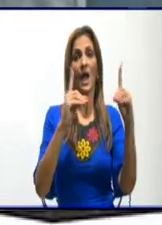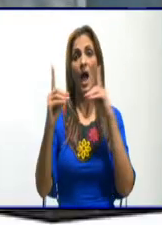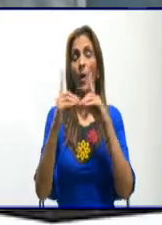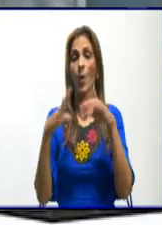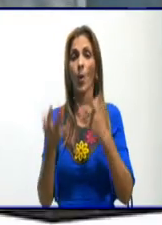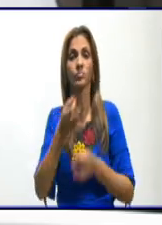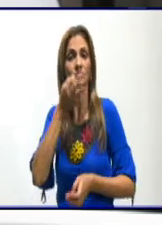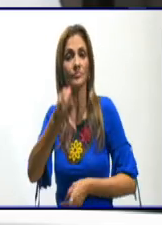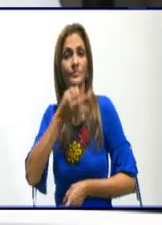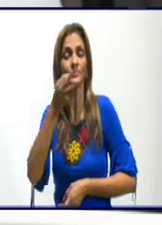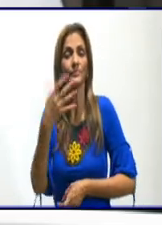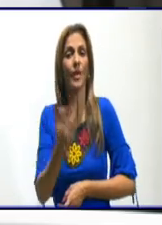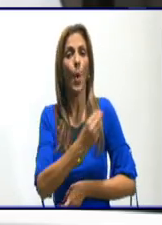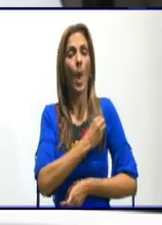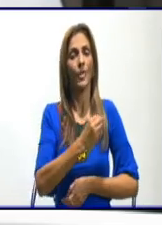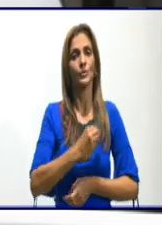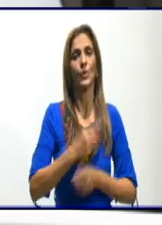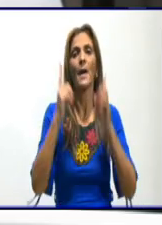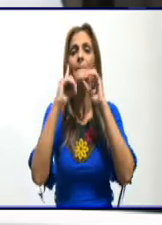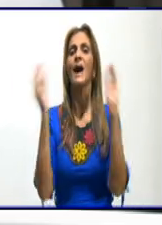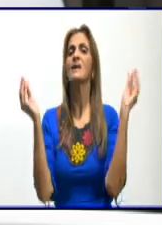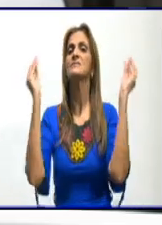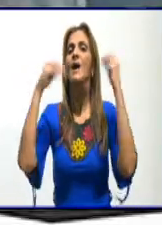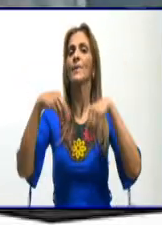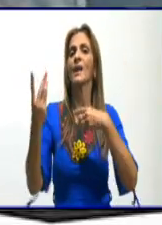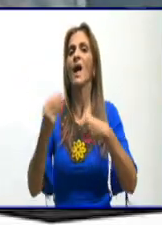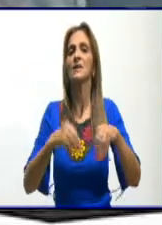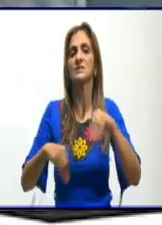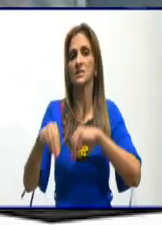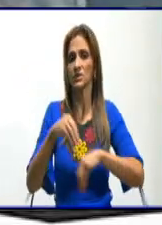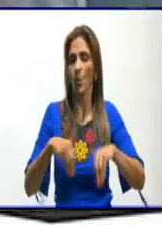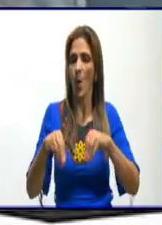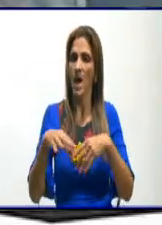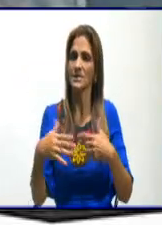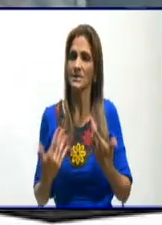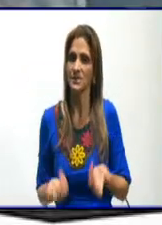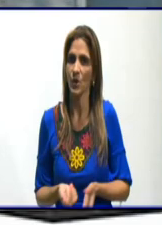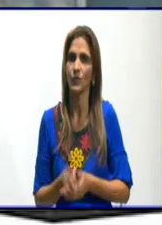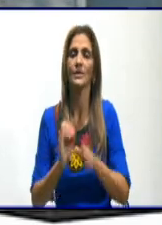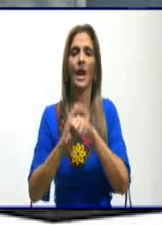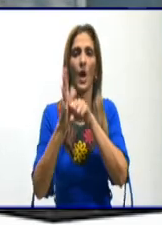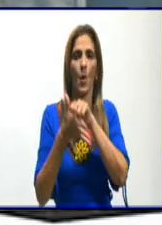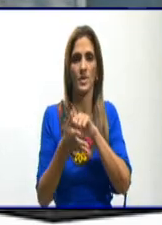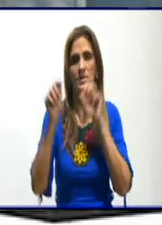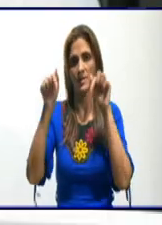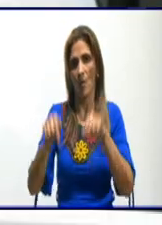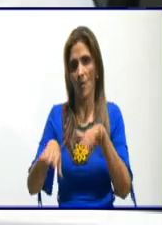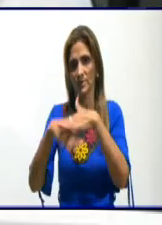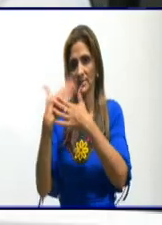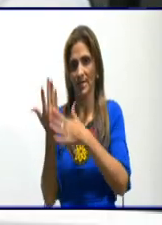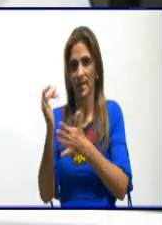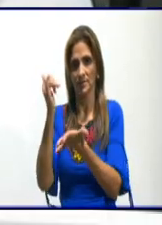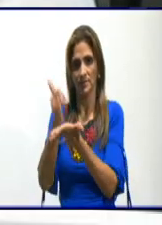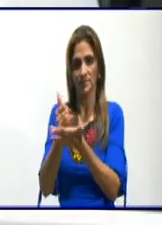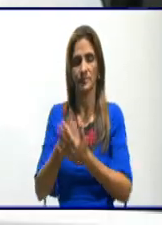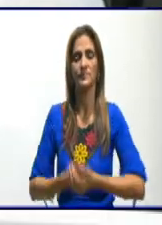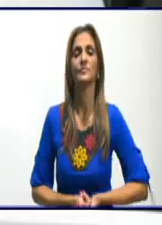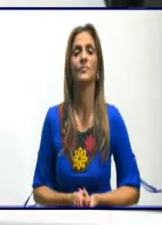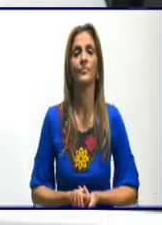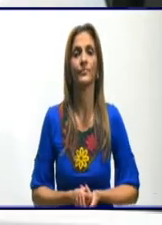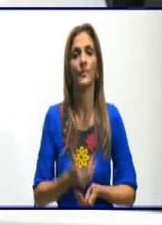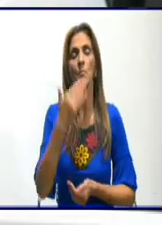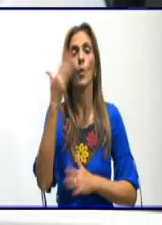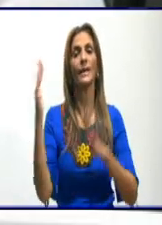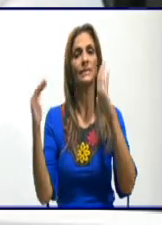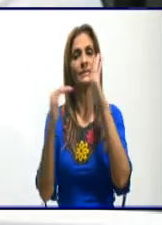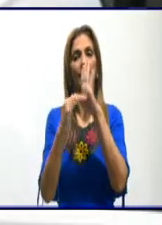Medina, para tener la actualización de la situación epidemiológica del territorio en este momento. Doctora, buenas tardes. Buenas tardes para ti, Yunel, para todas